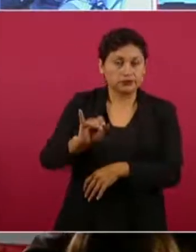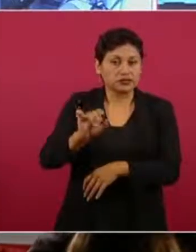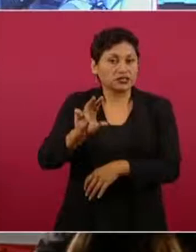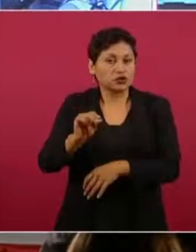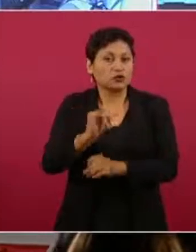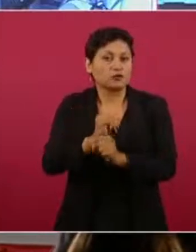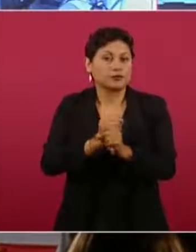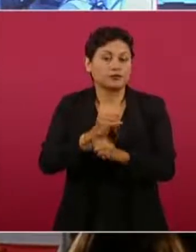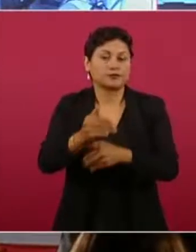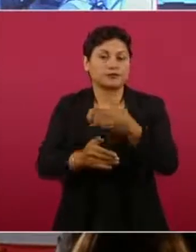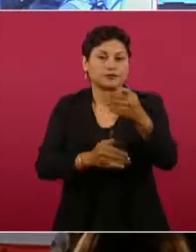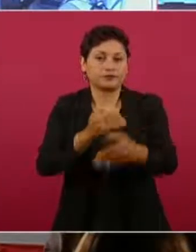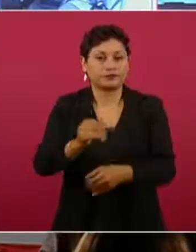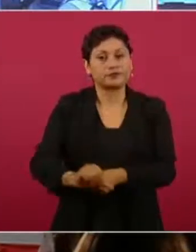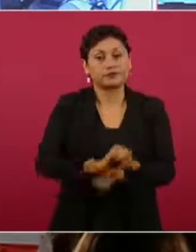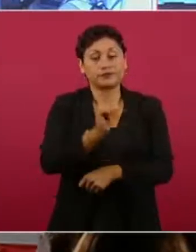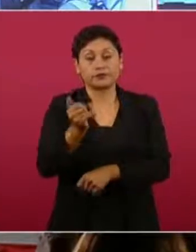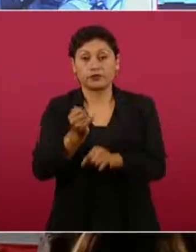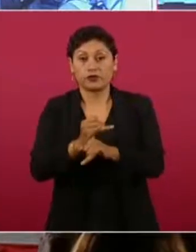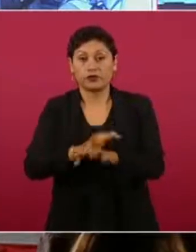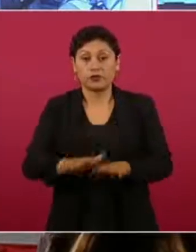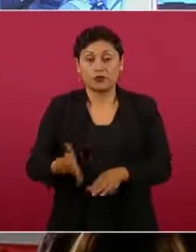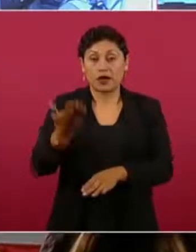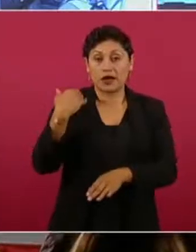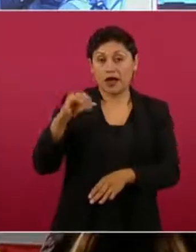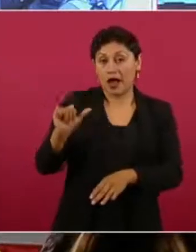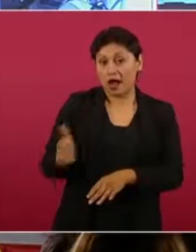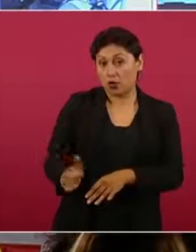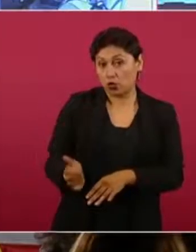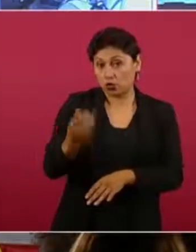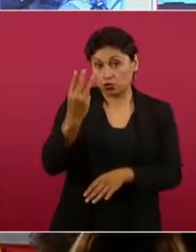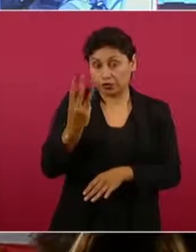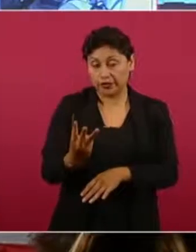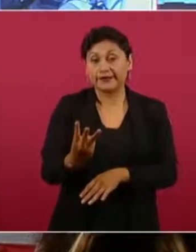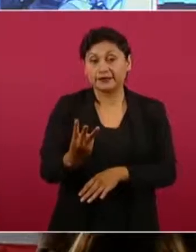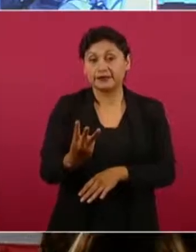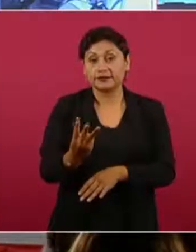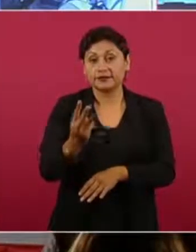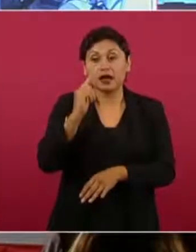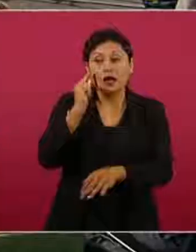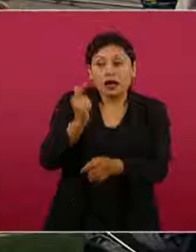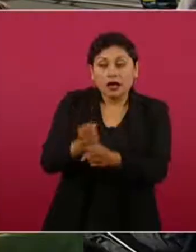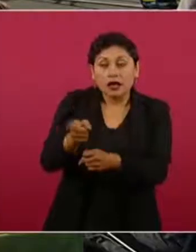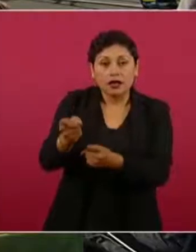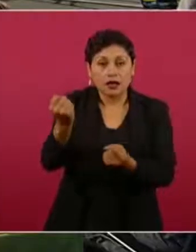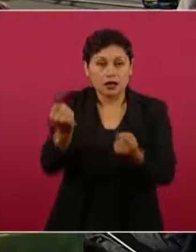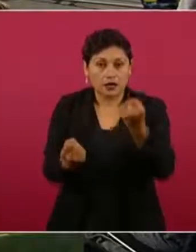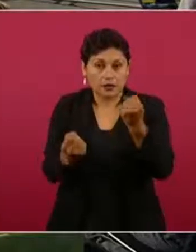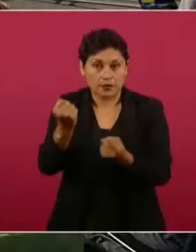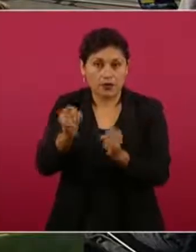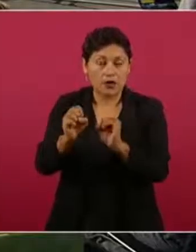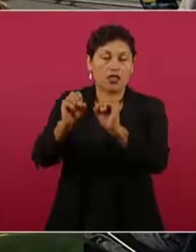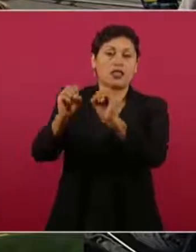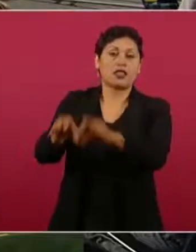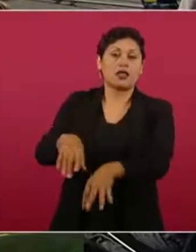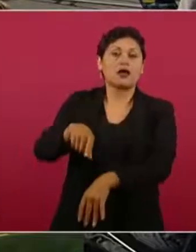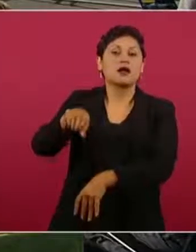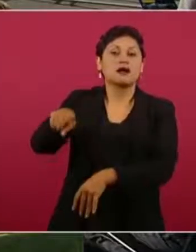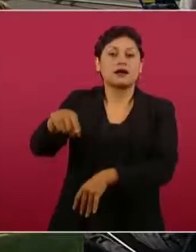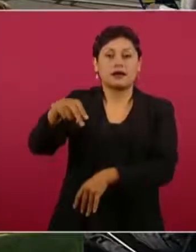informar que desde el pasado 3 de agosto había sido localizado un vehículo abandonado, Nissan,